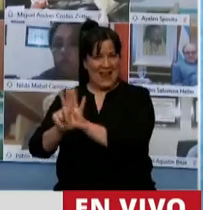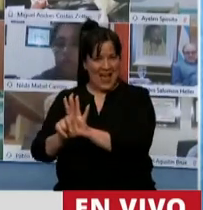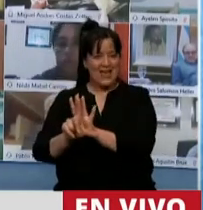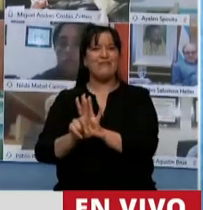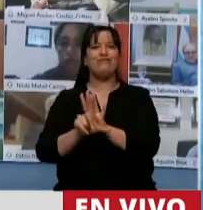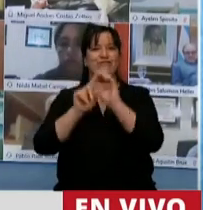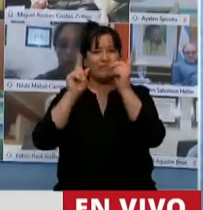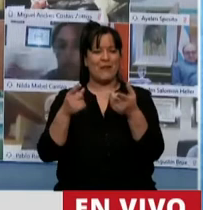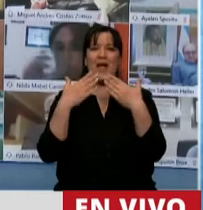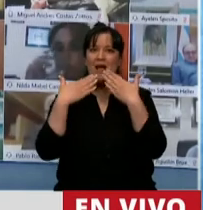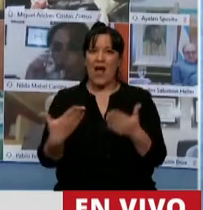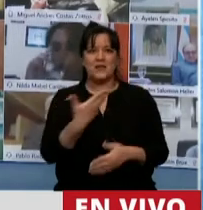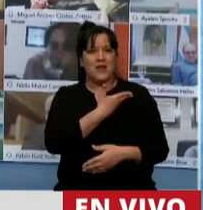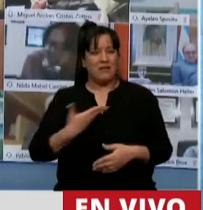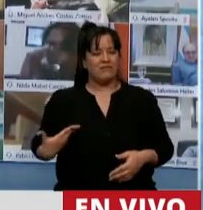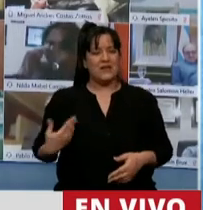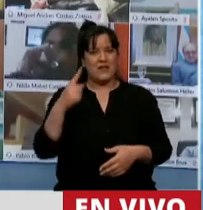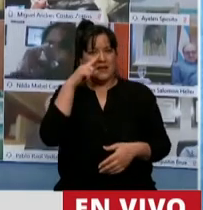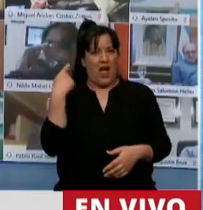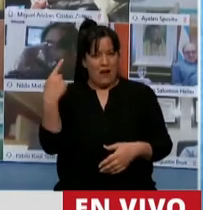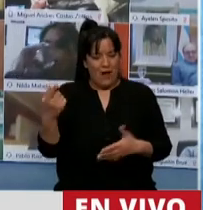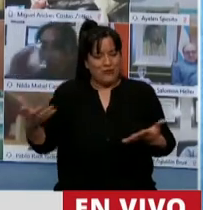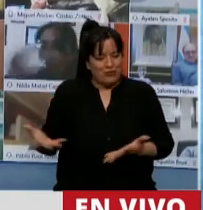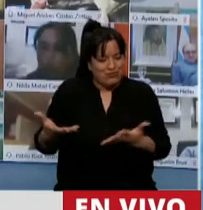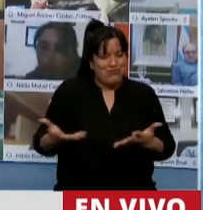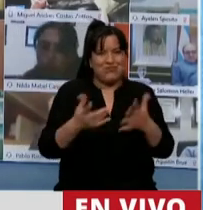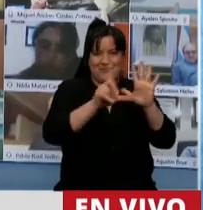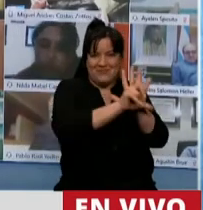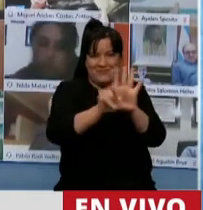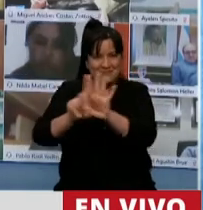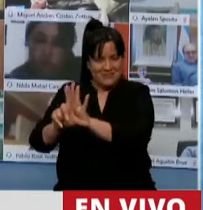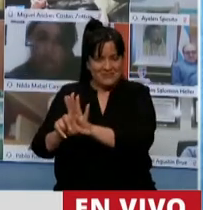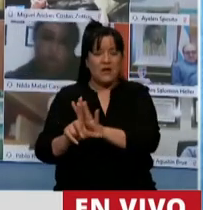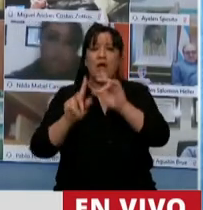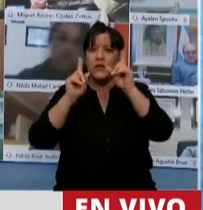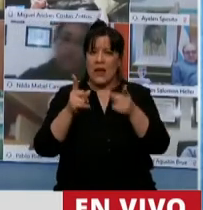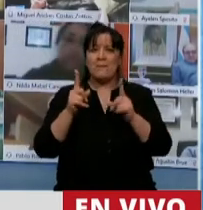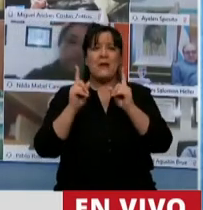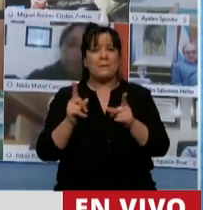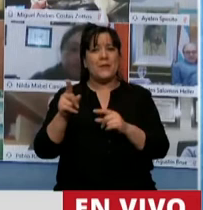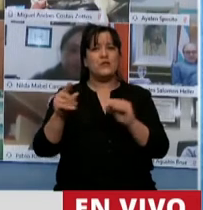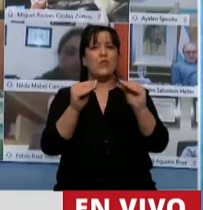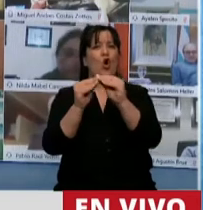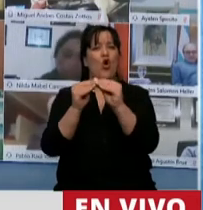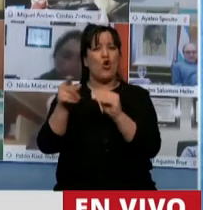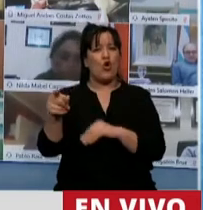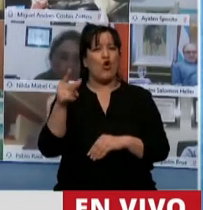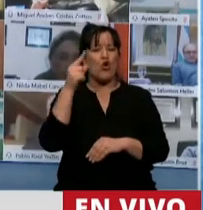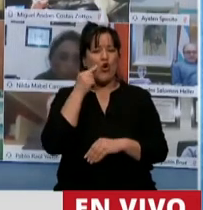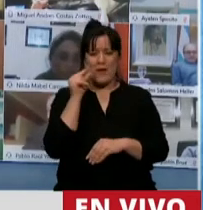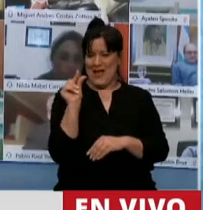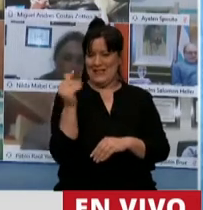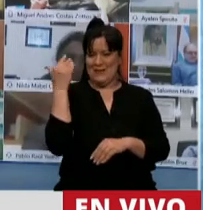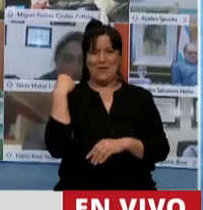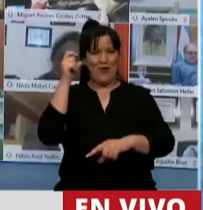del impulso del presidente de la Nación, tienen como mucho mencionaron a nuestro compañero, hasta hace poco